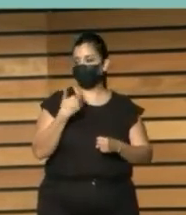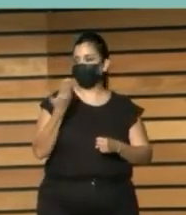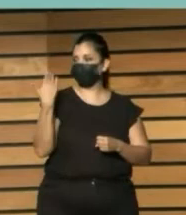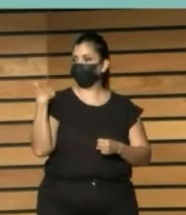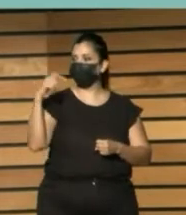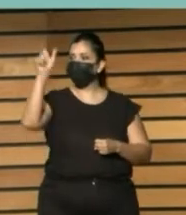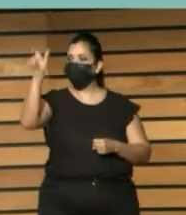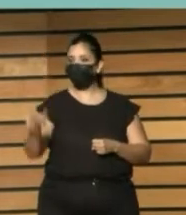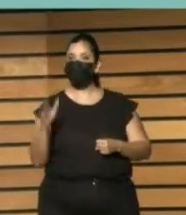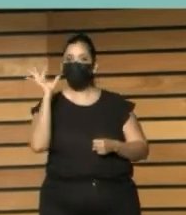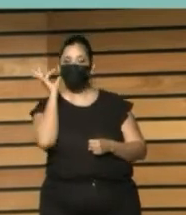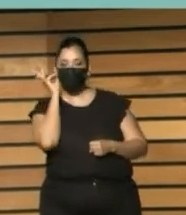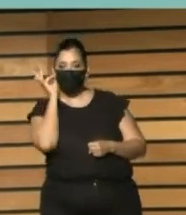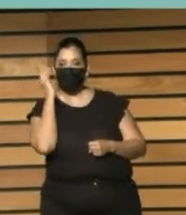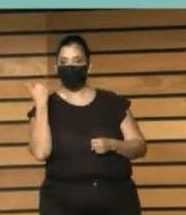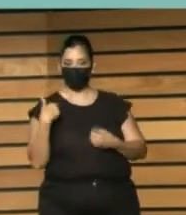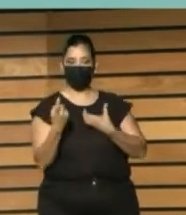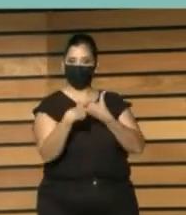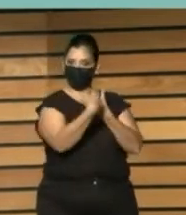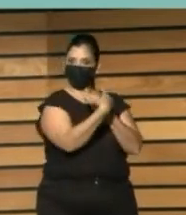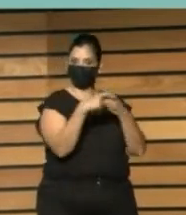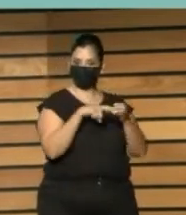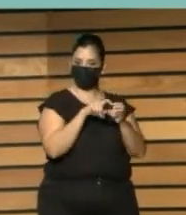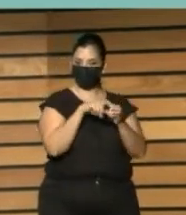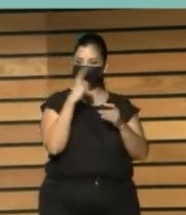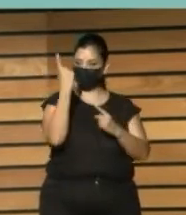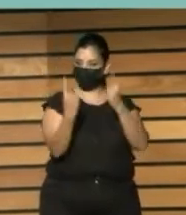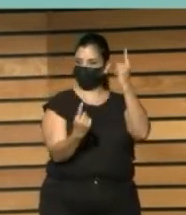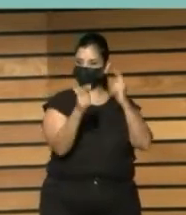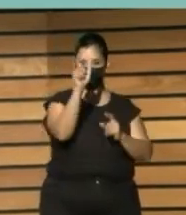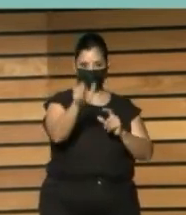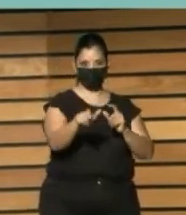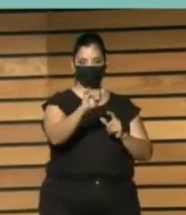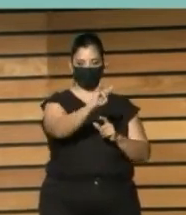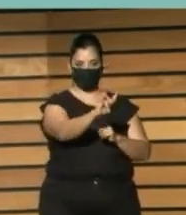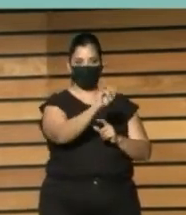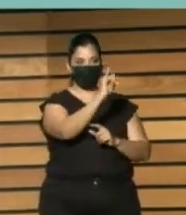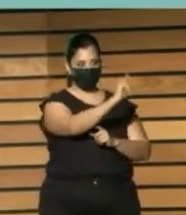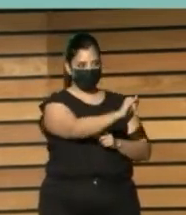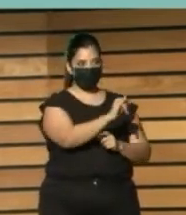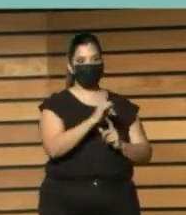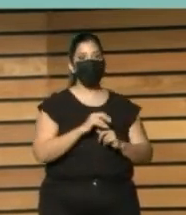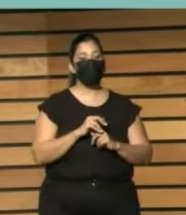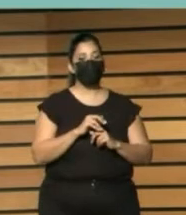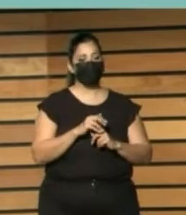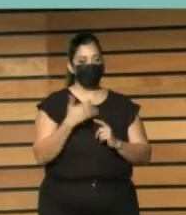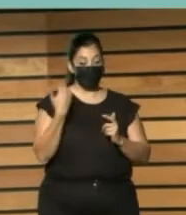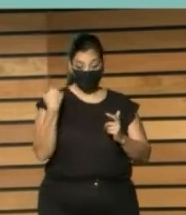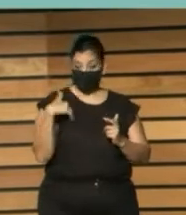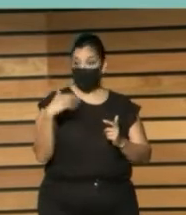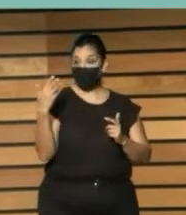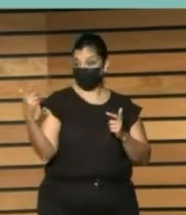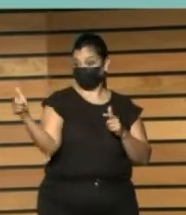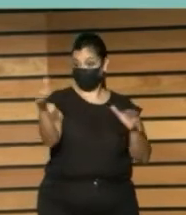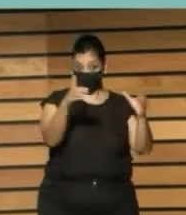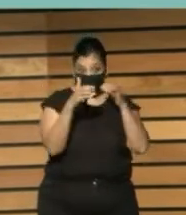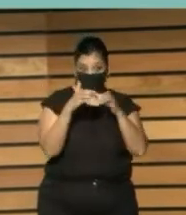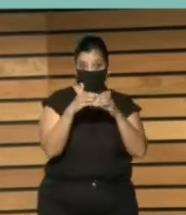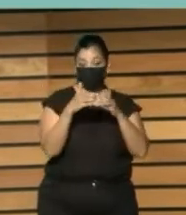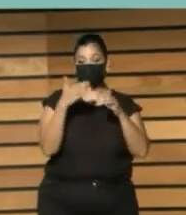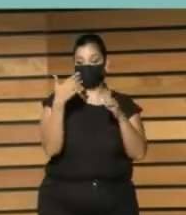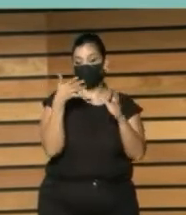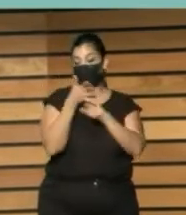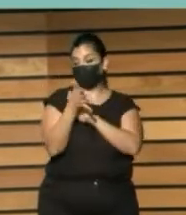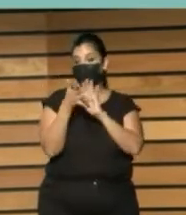Asun está Nati que no sé si ha venido está Belén quiero decir Nona también está aquí marcamos unas líneas de